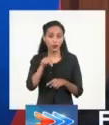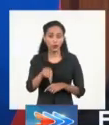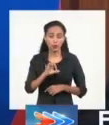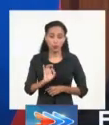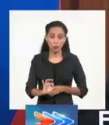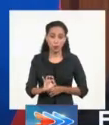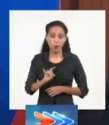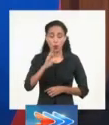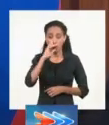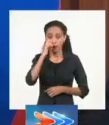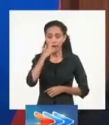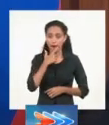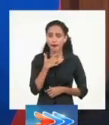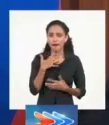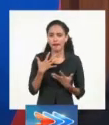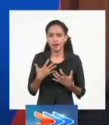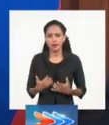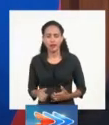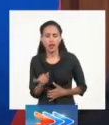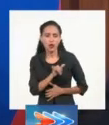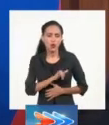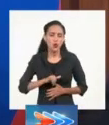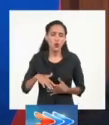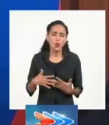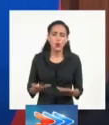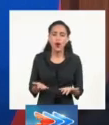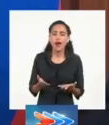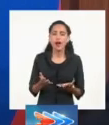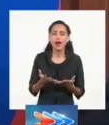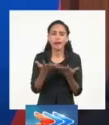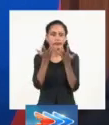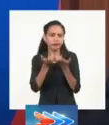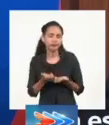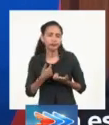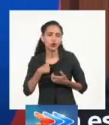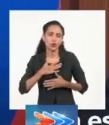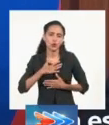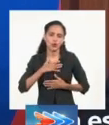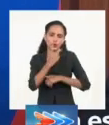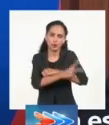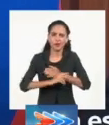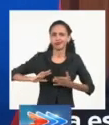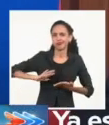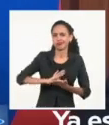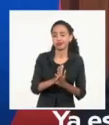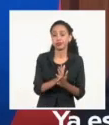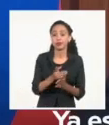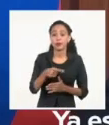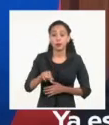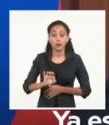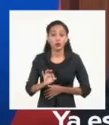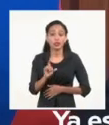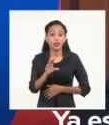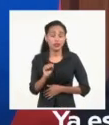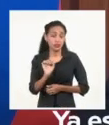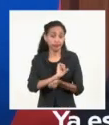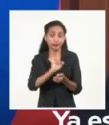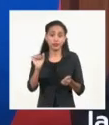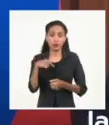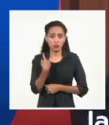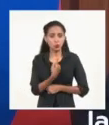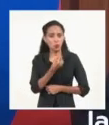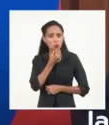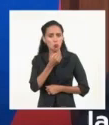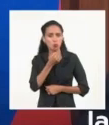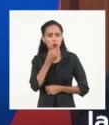debilitar, dividir y en última instancia destruir nuestro país. Y están diciendo abiertamente que fueron capaces de